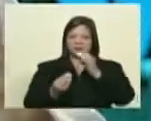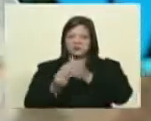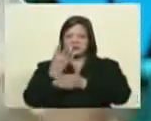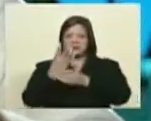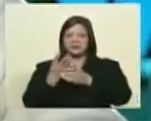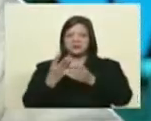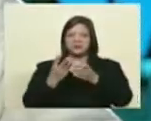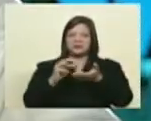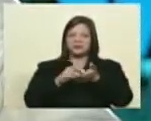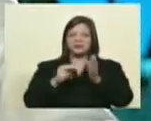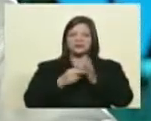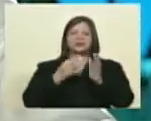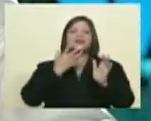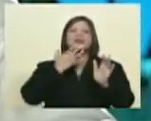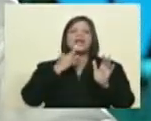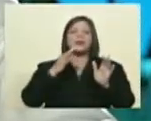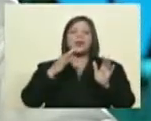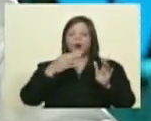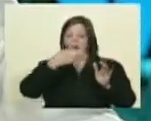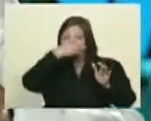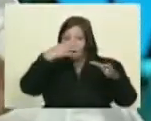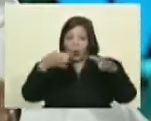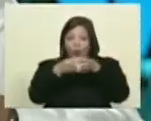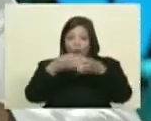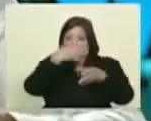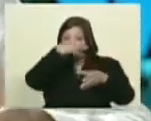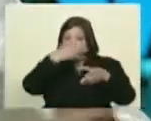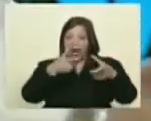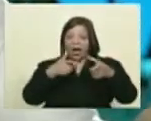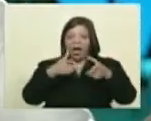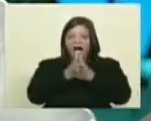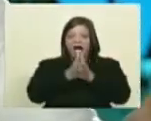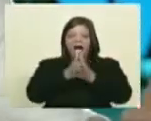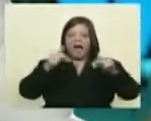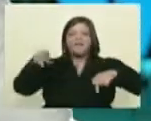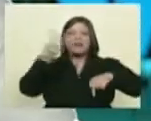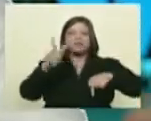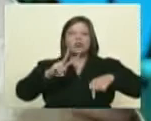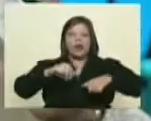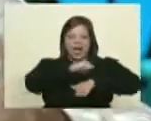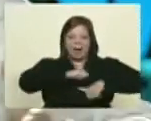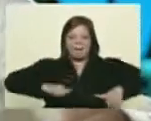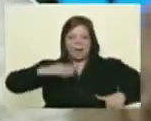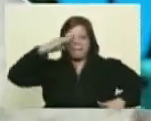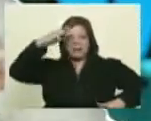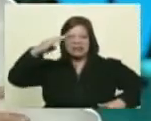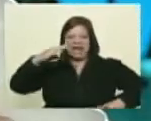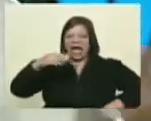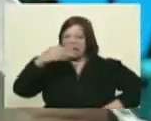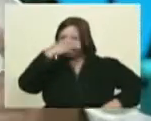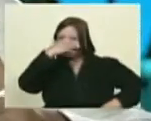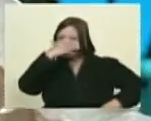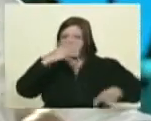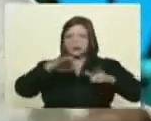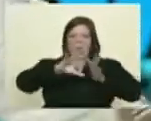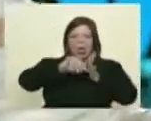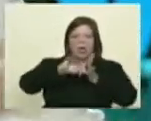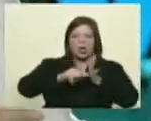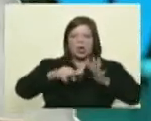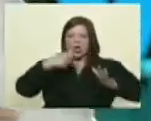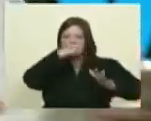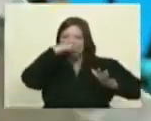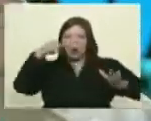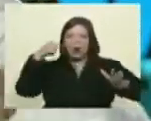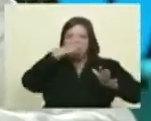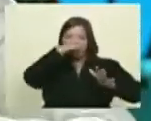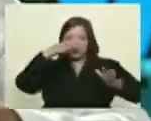periódica. Por ejemplo, el Cártel de los Soles es para intentar crear la imagen del narcoestado una vez que ya no existen las FARC y que no se le puede también endosar la imagen del